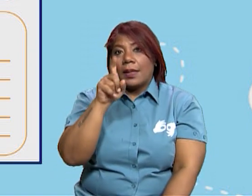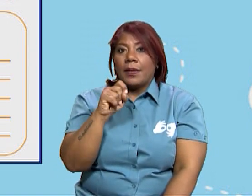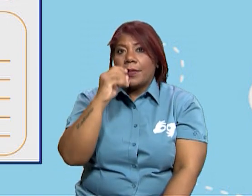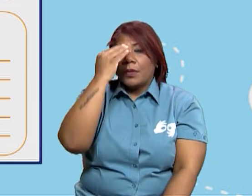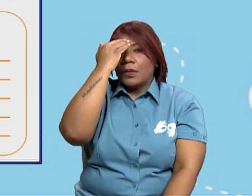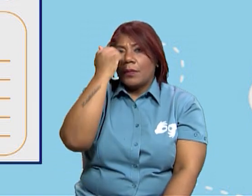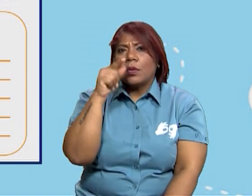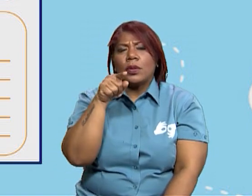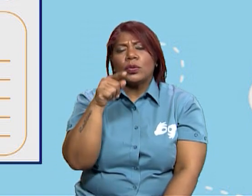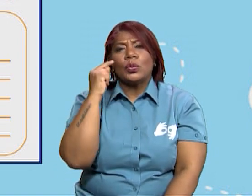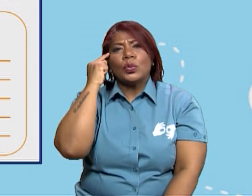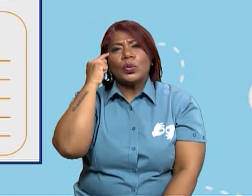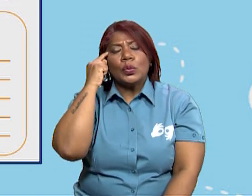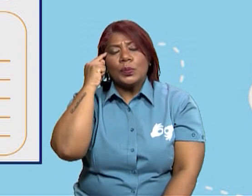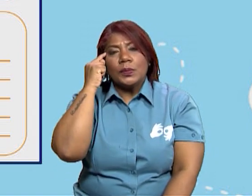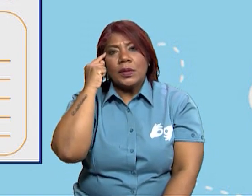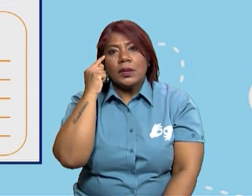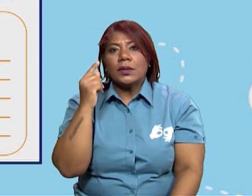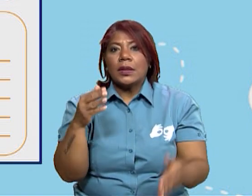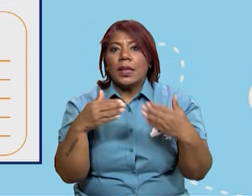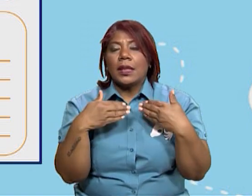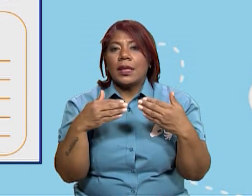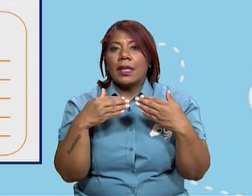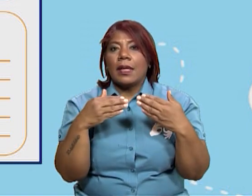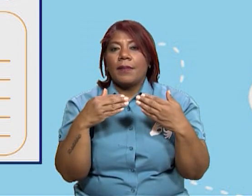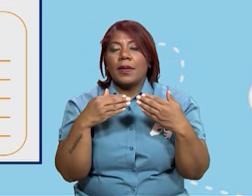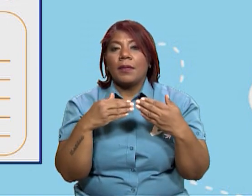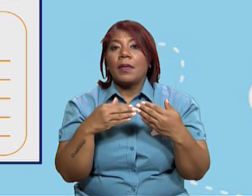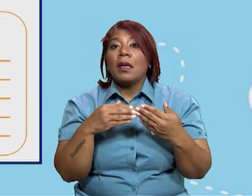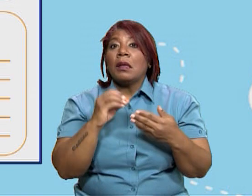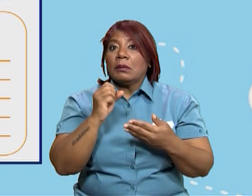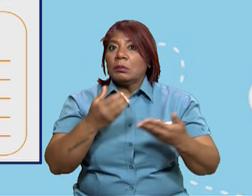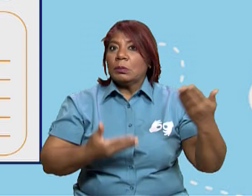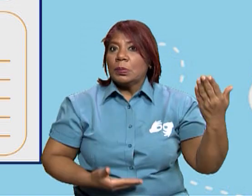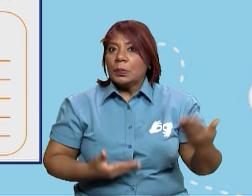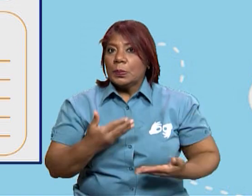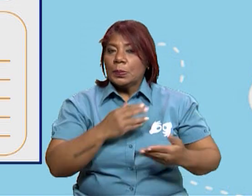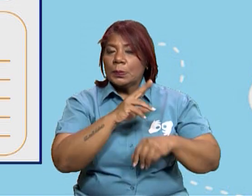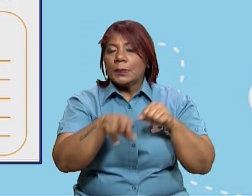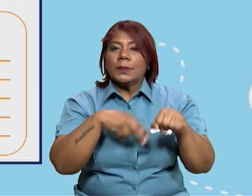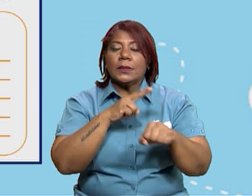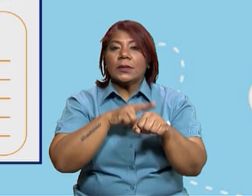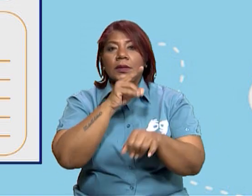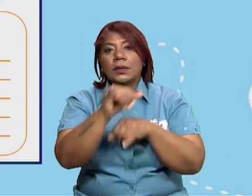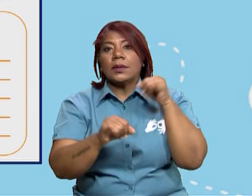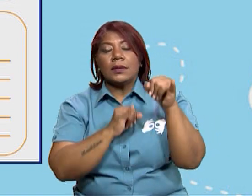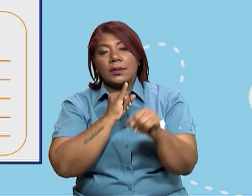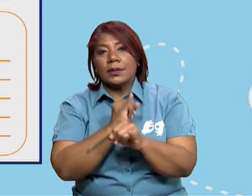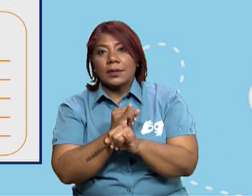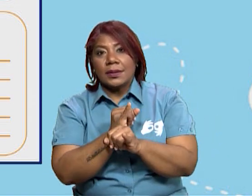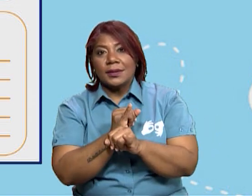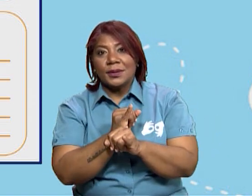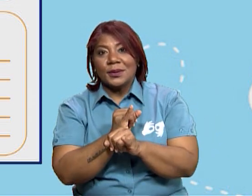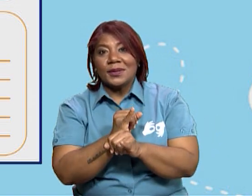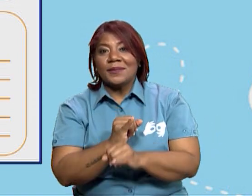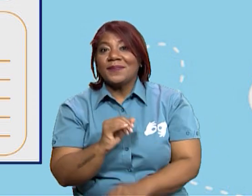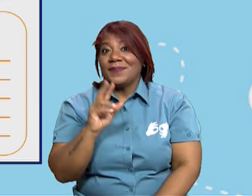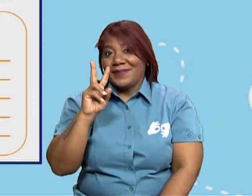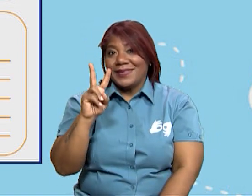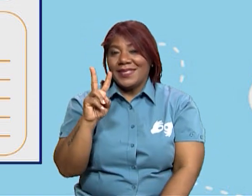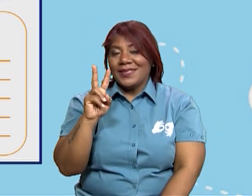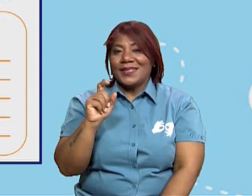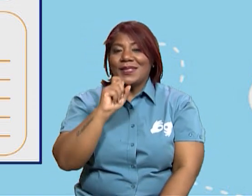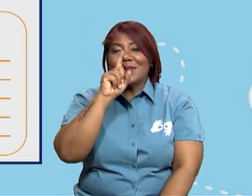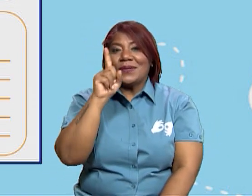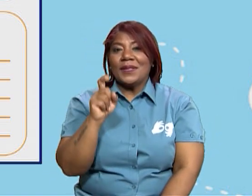consideras que nuestro país es un punto de servicio nacional e internacional? La siguiente pregunta